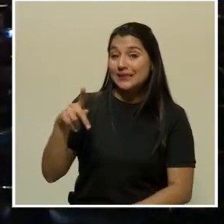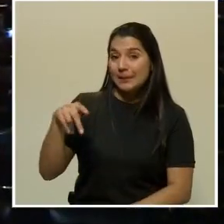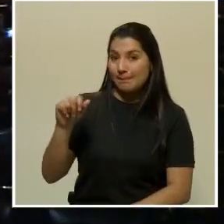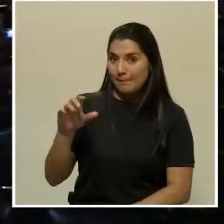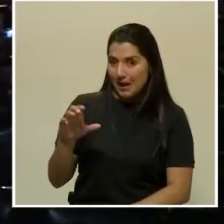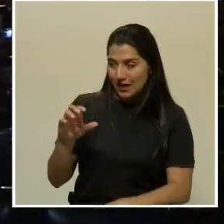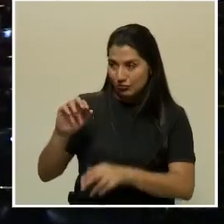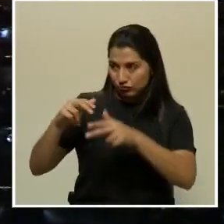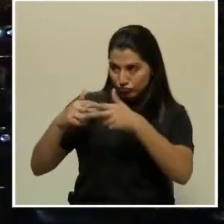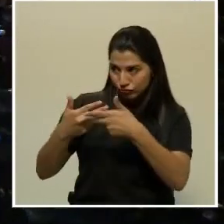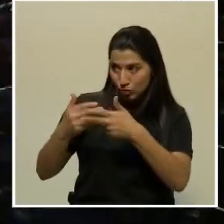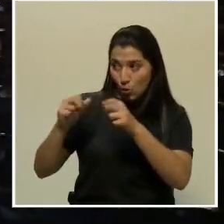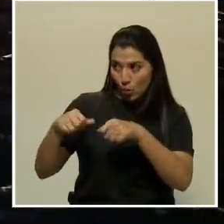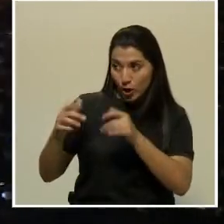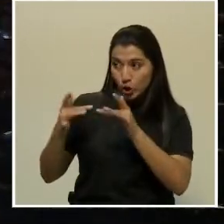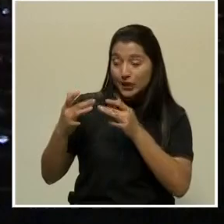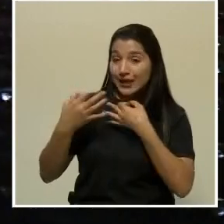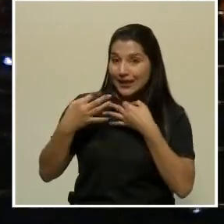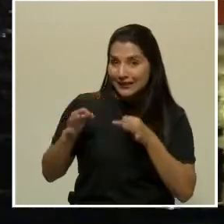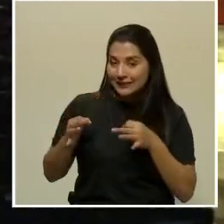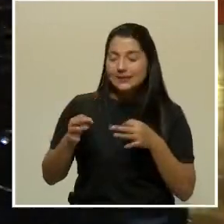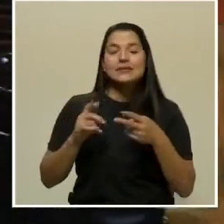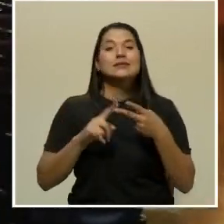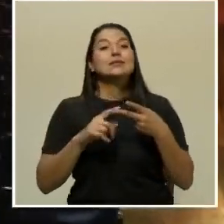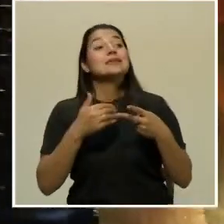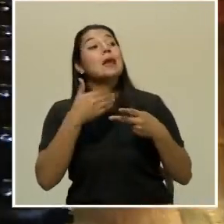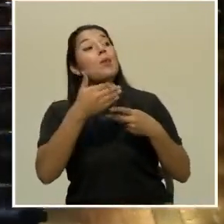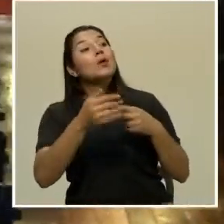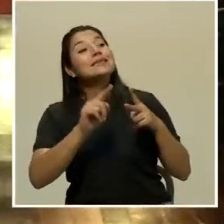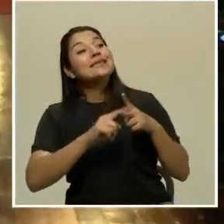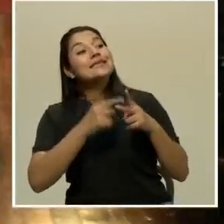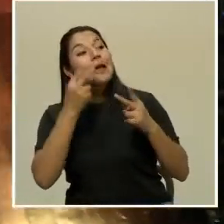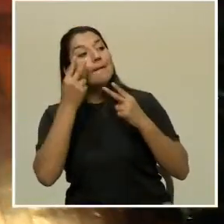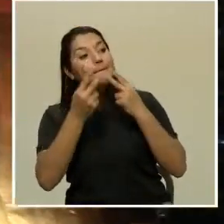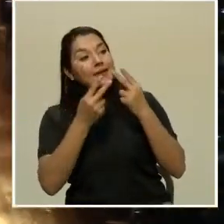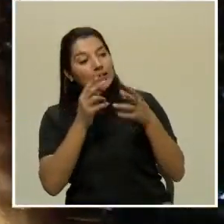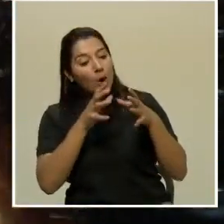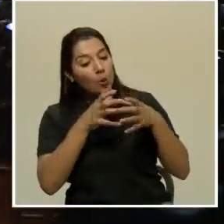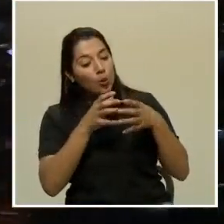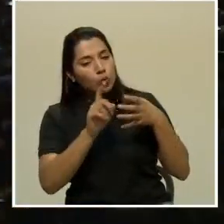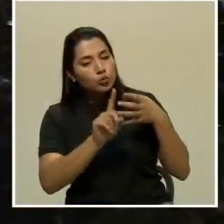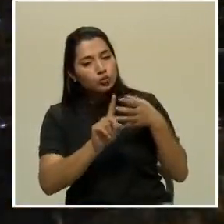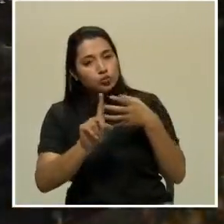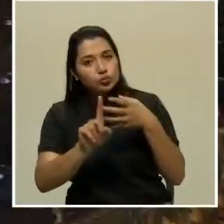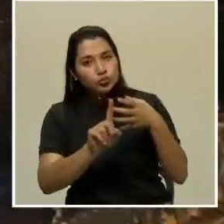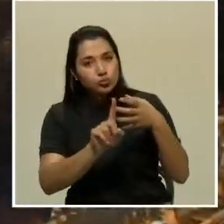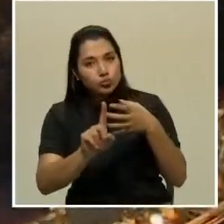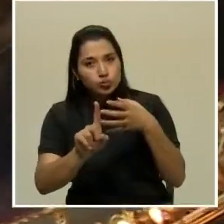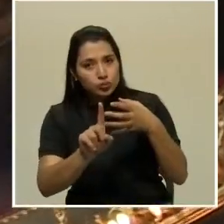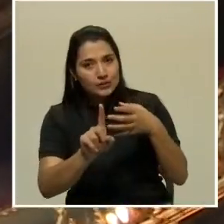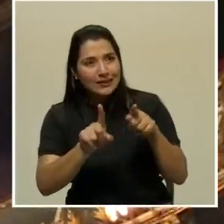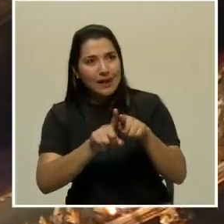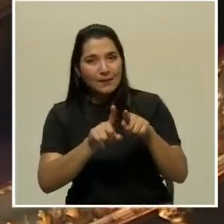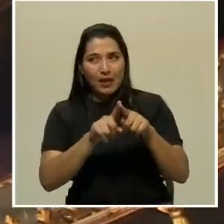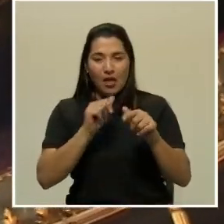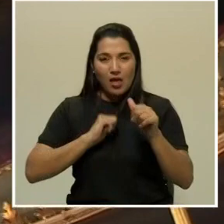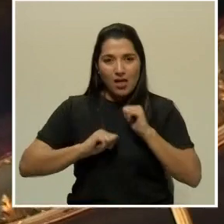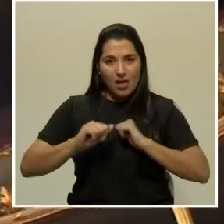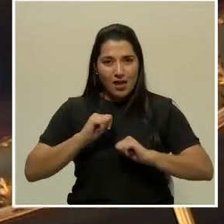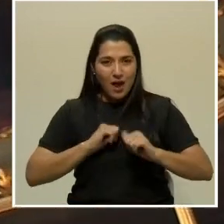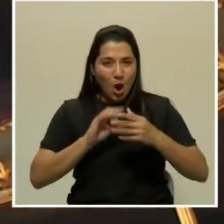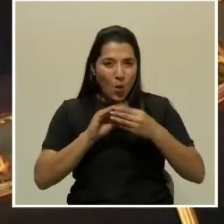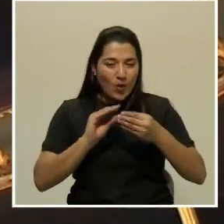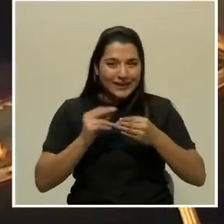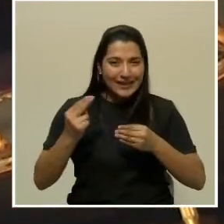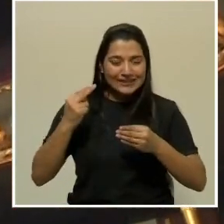Luego, empiezan las visitas guiadas. Ajá, las visitas dramatizadas, teatralizadas. Teatralizadas. El primero